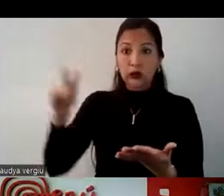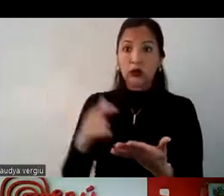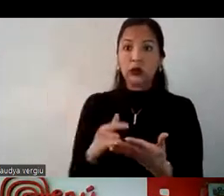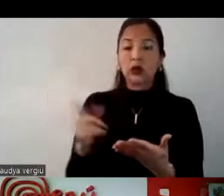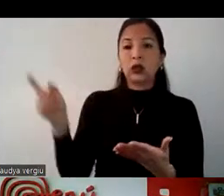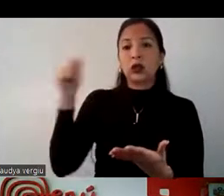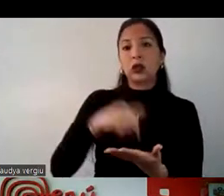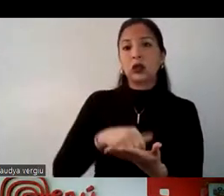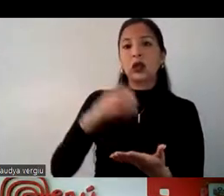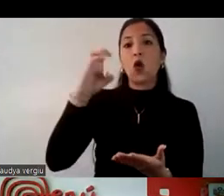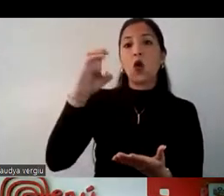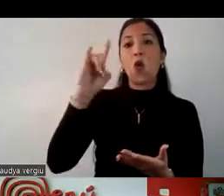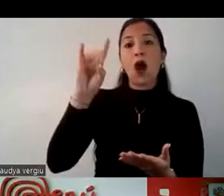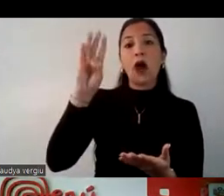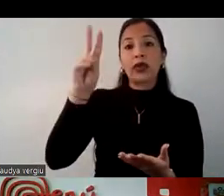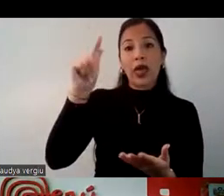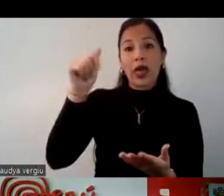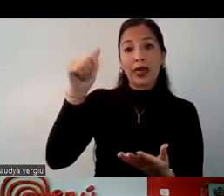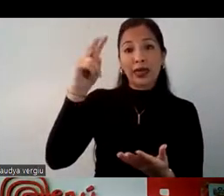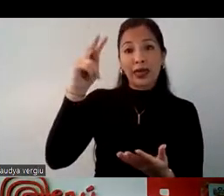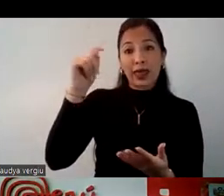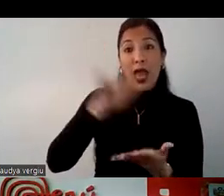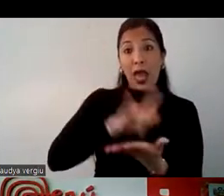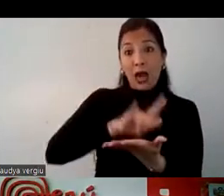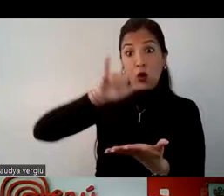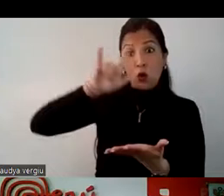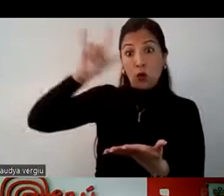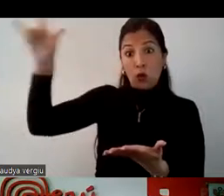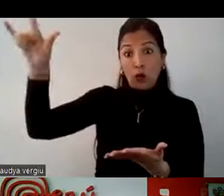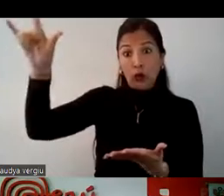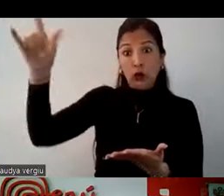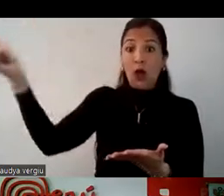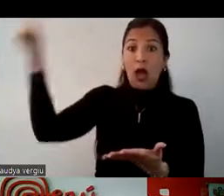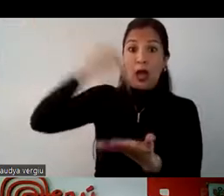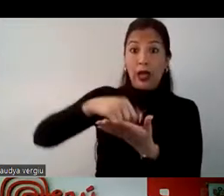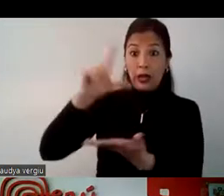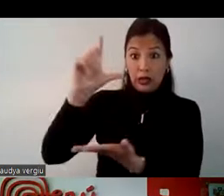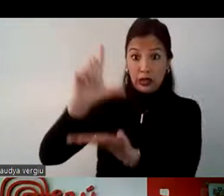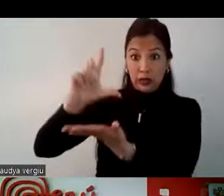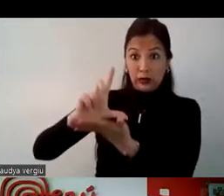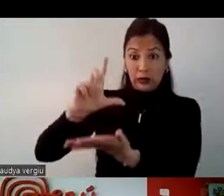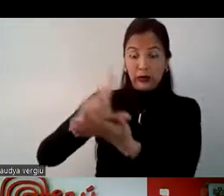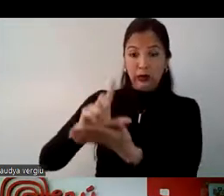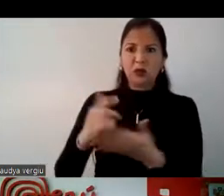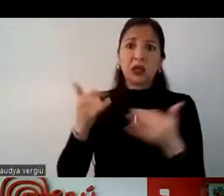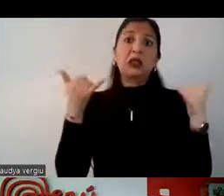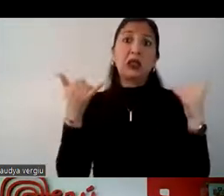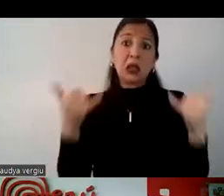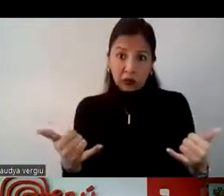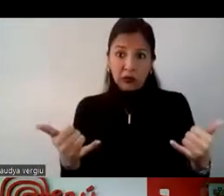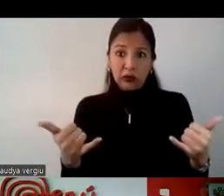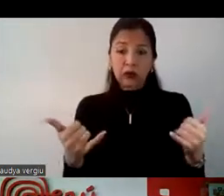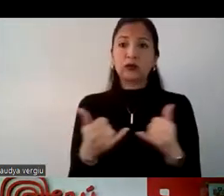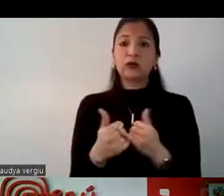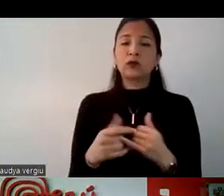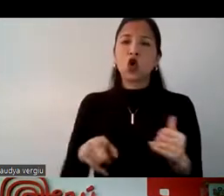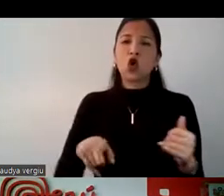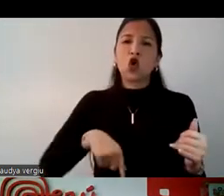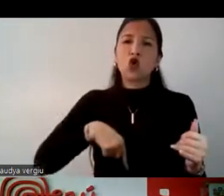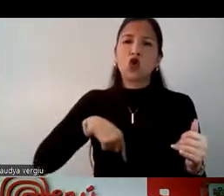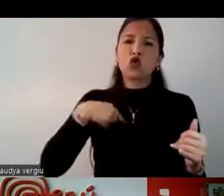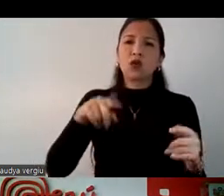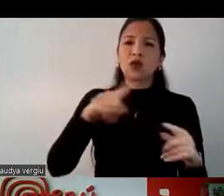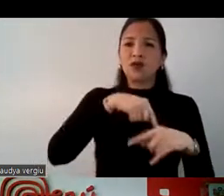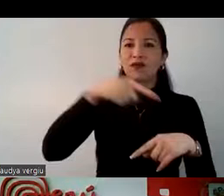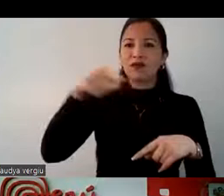el aeropuerto de Guayaquil, llegar por vuelo hacia Lima, pero también está la costumbre de cruzar